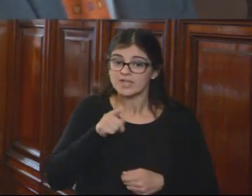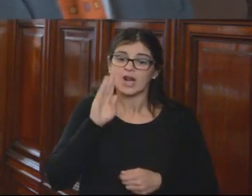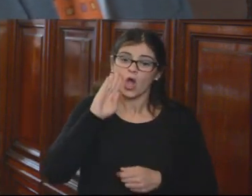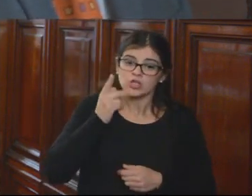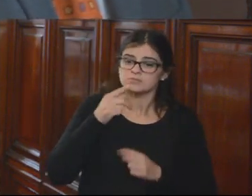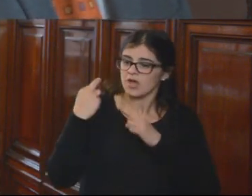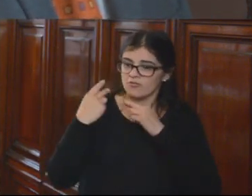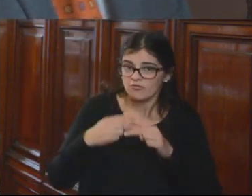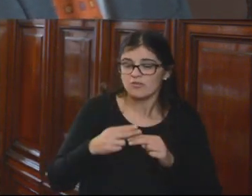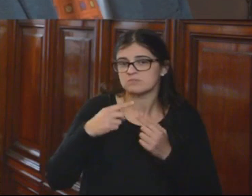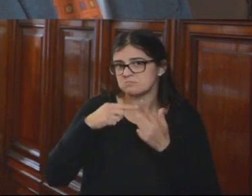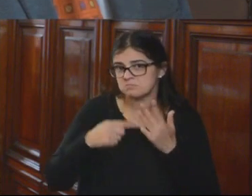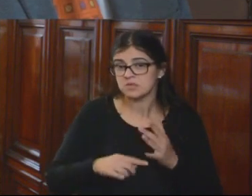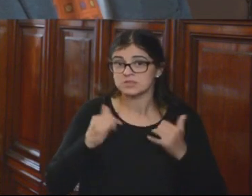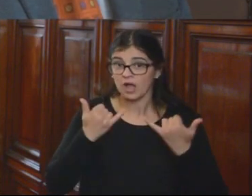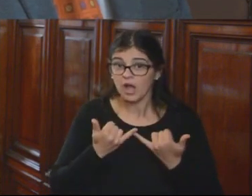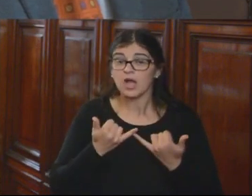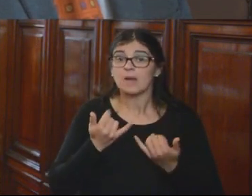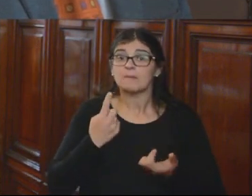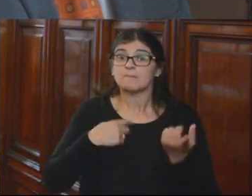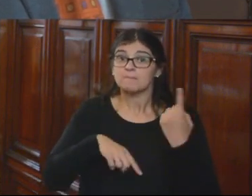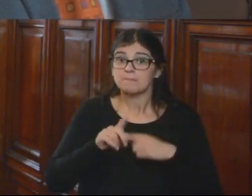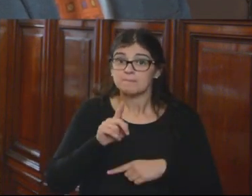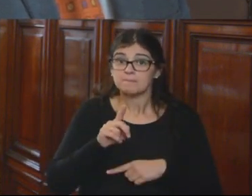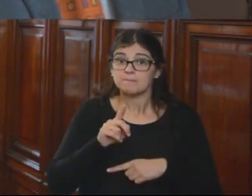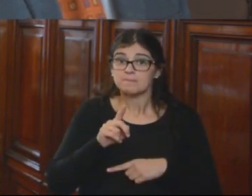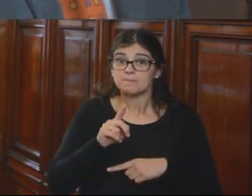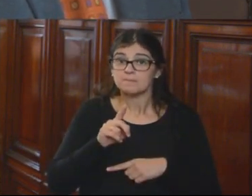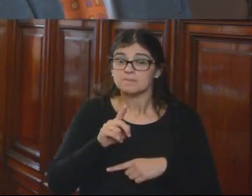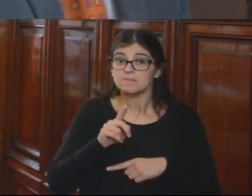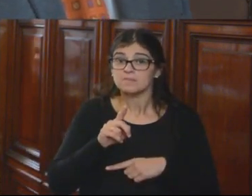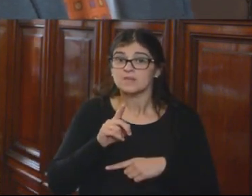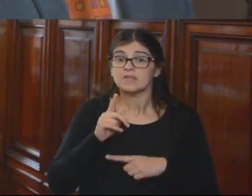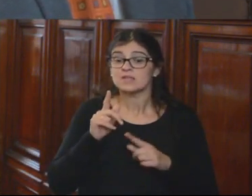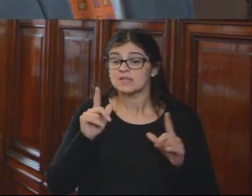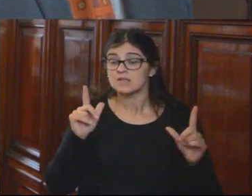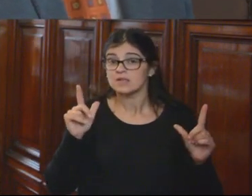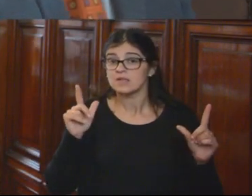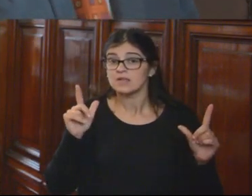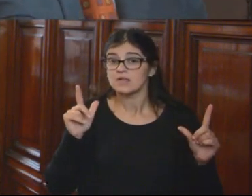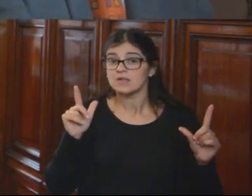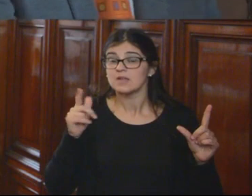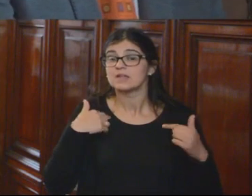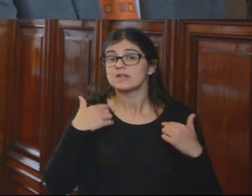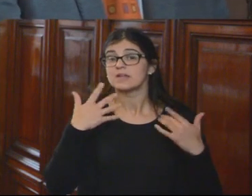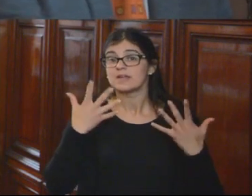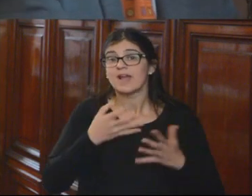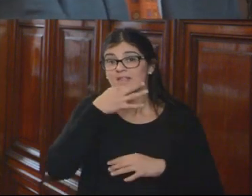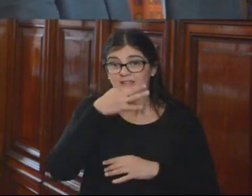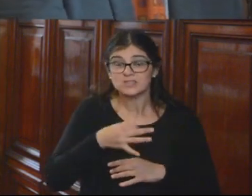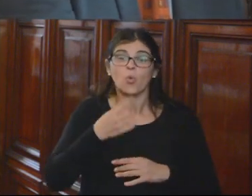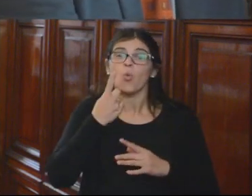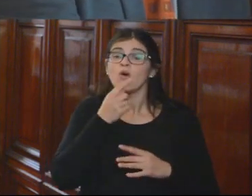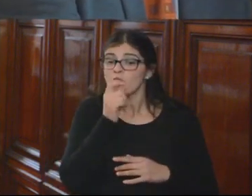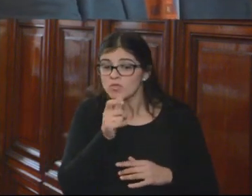estabilidad, etcétera, etcétera. Y resulta que sin ningún... Si se quiere, digamos, decir un